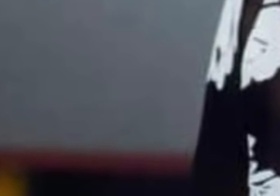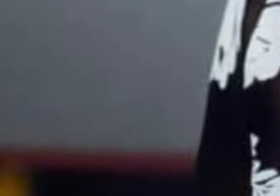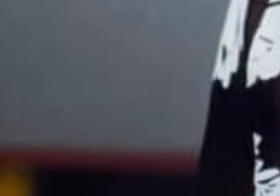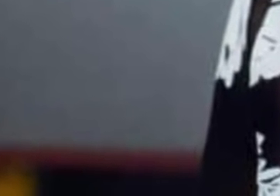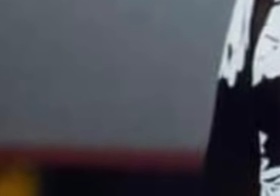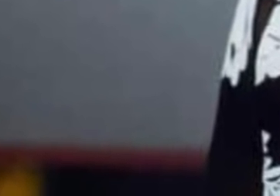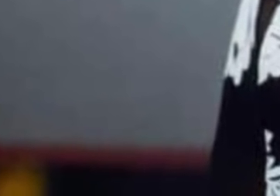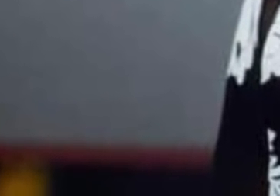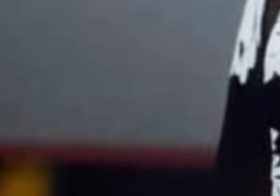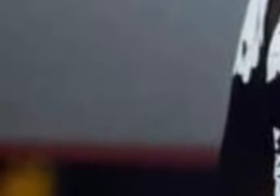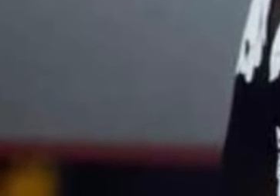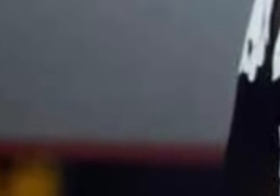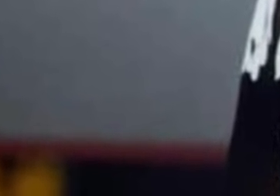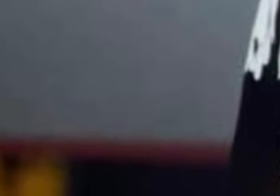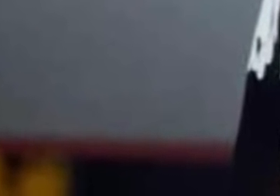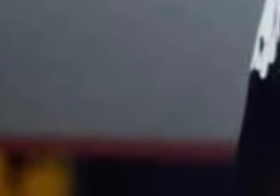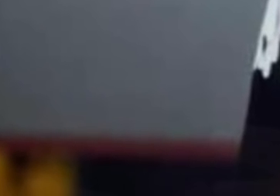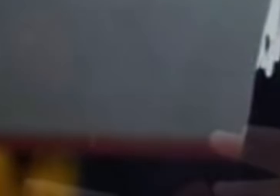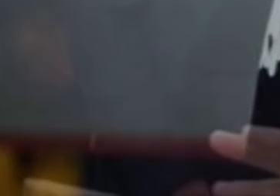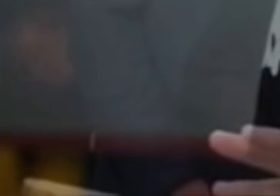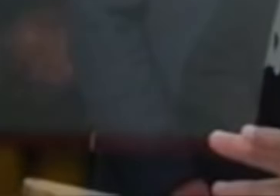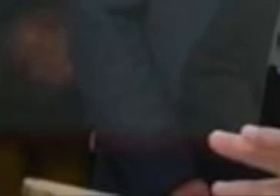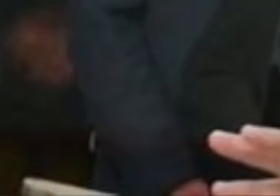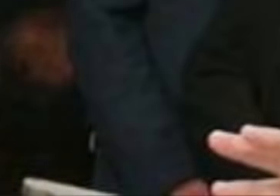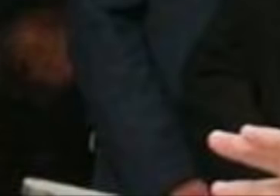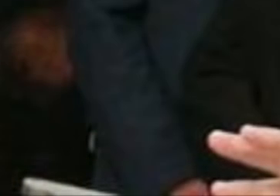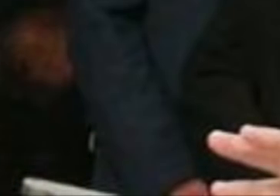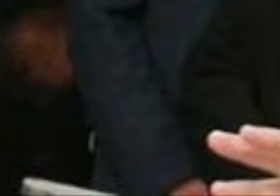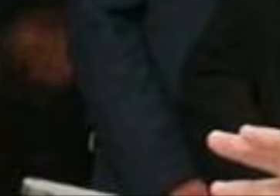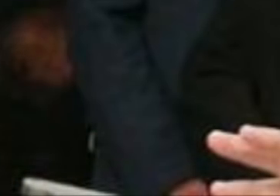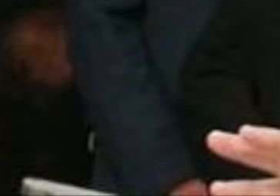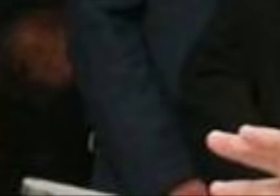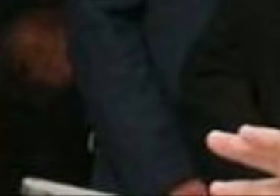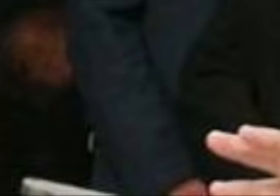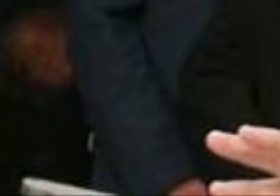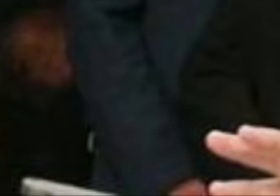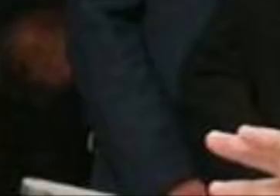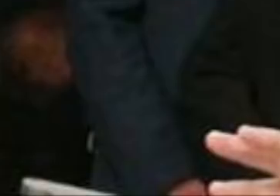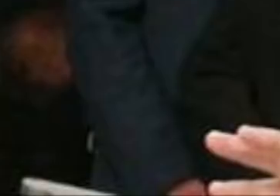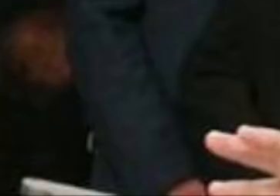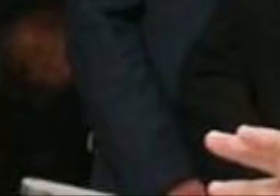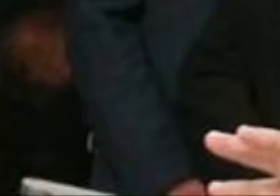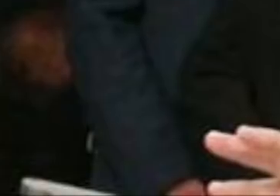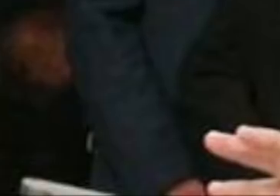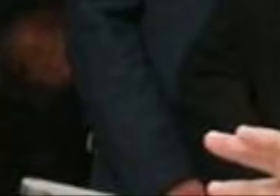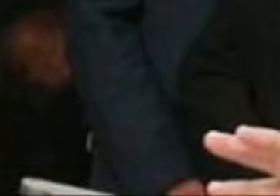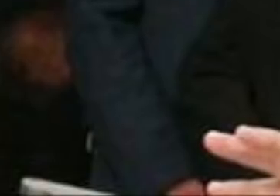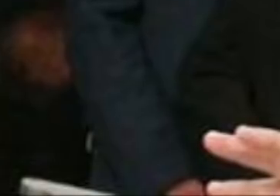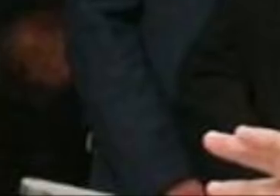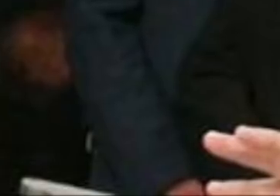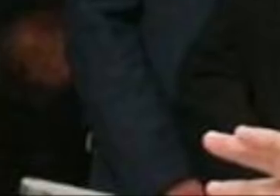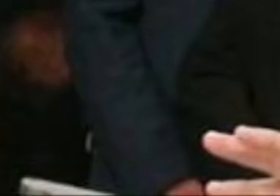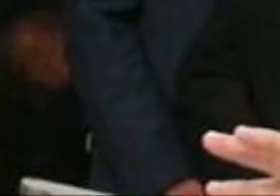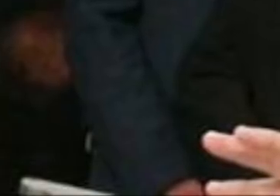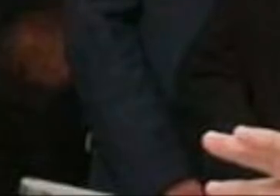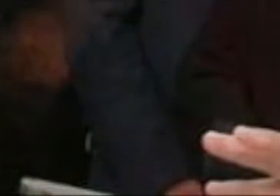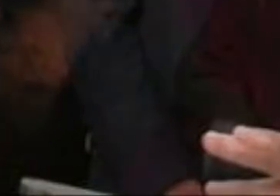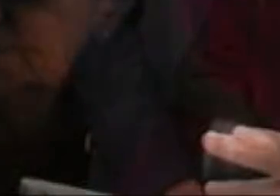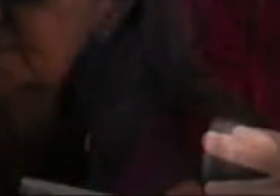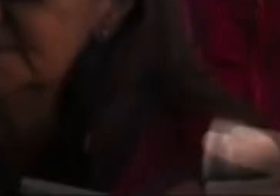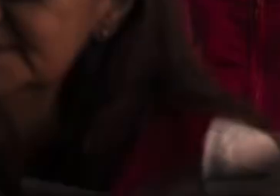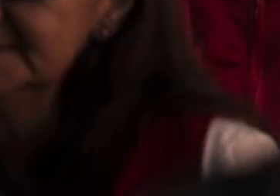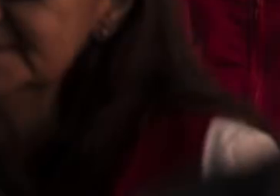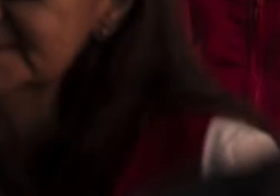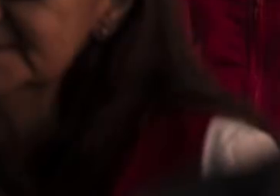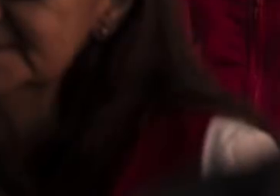nuestro país. La diputada recalcó que con o sin los votos de estas dos fracciones, la nueva Asamblea